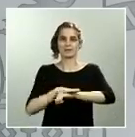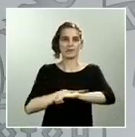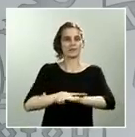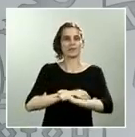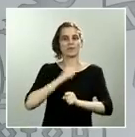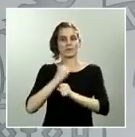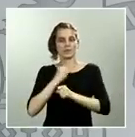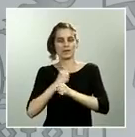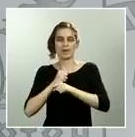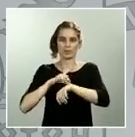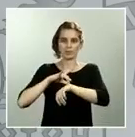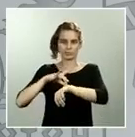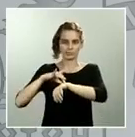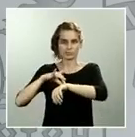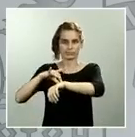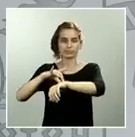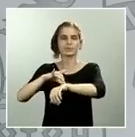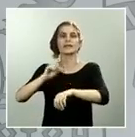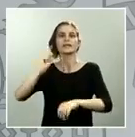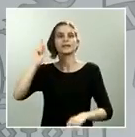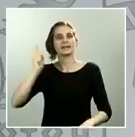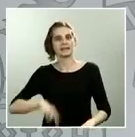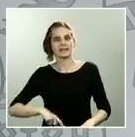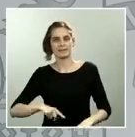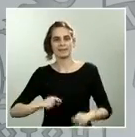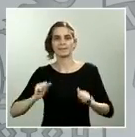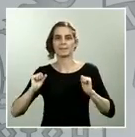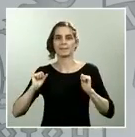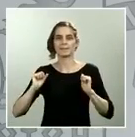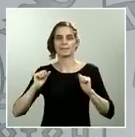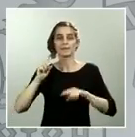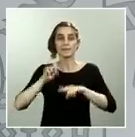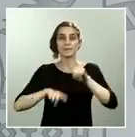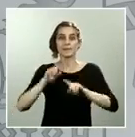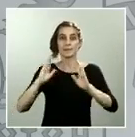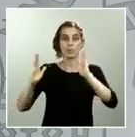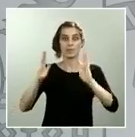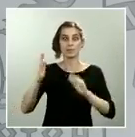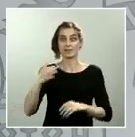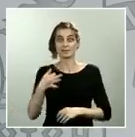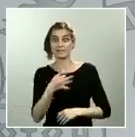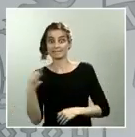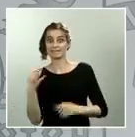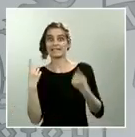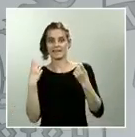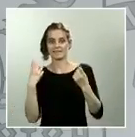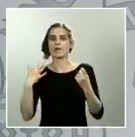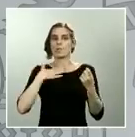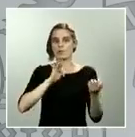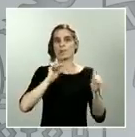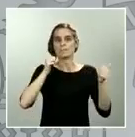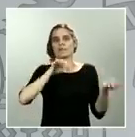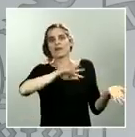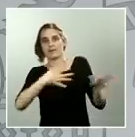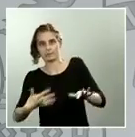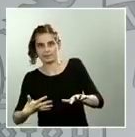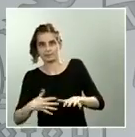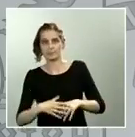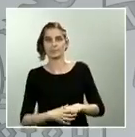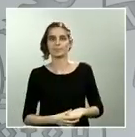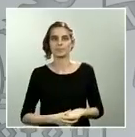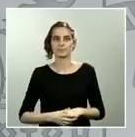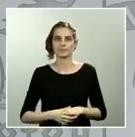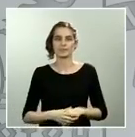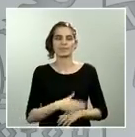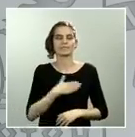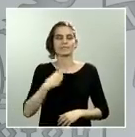marcha los instrumentos en el momento oportuno donde son necesarios. Esto quiere decir que, con independencia de que haya diálogos